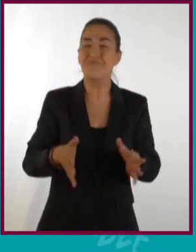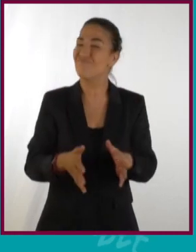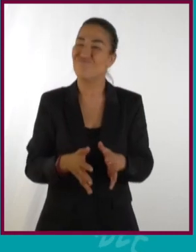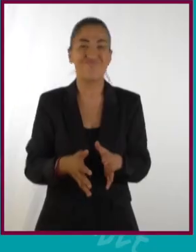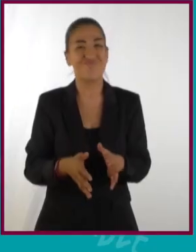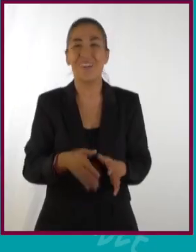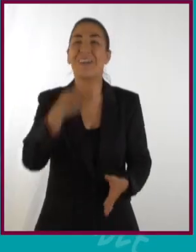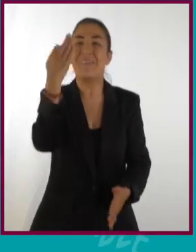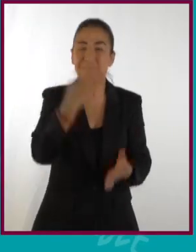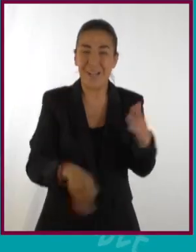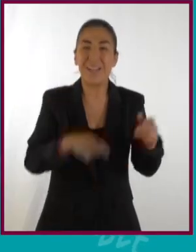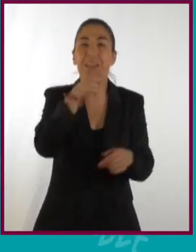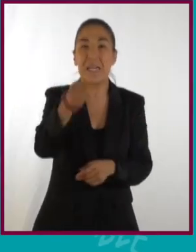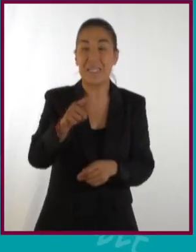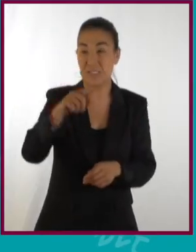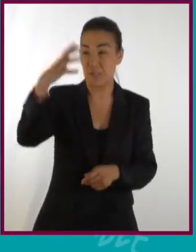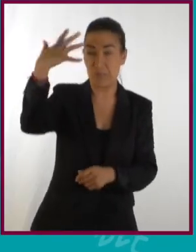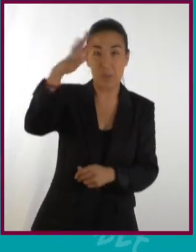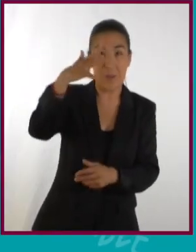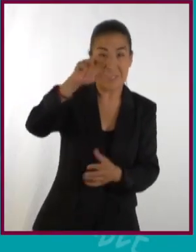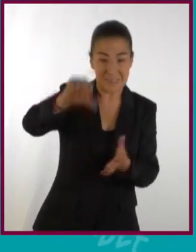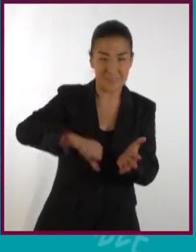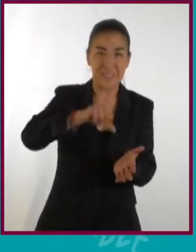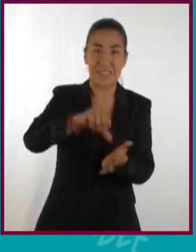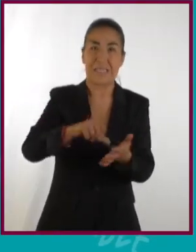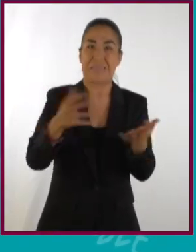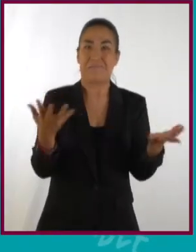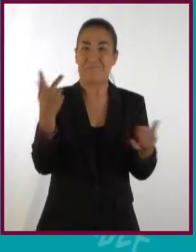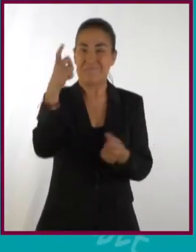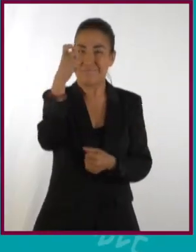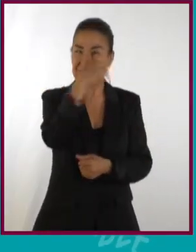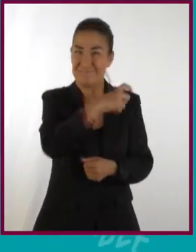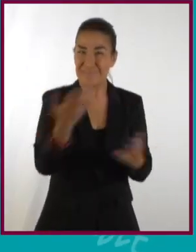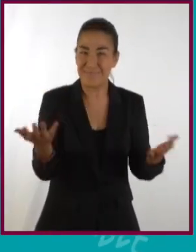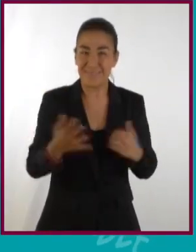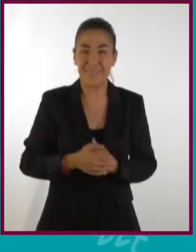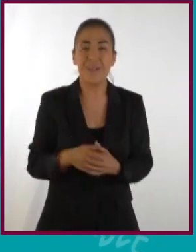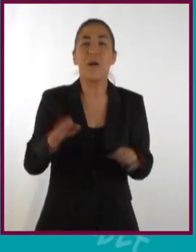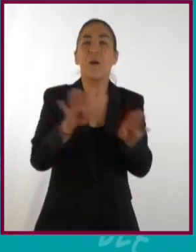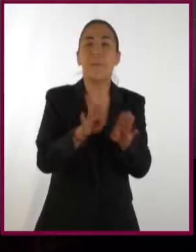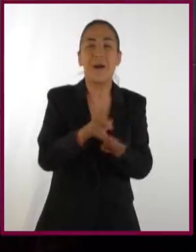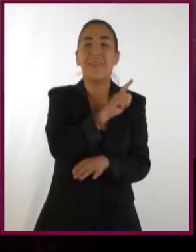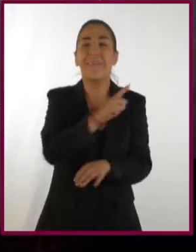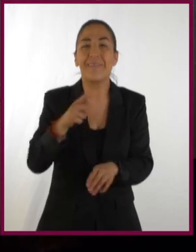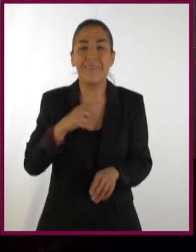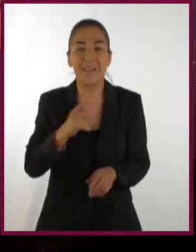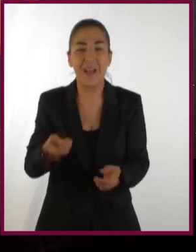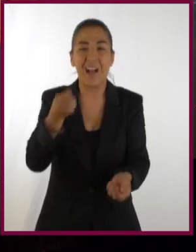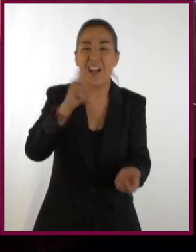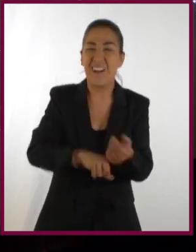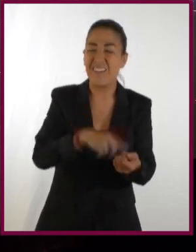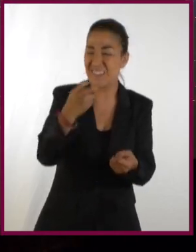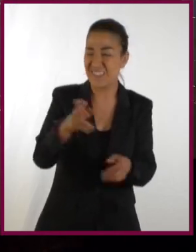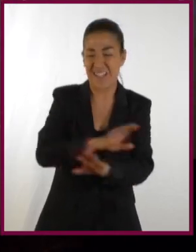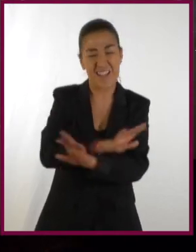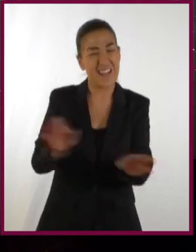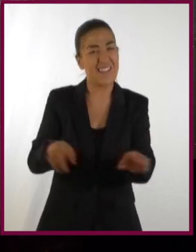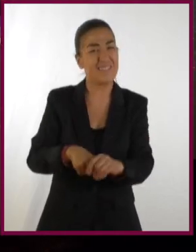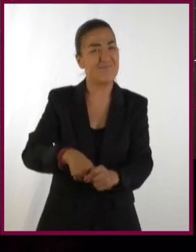imaginan, tampoco pudo resolver el problema. Aunque poner al Sol en el centro del sistema ya era bastante. ¿No se les ocurrió que tal